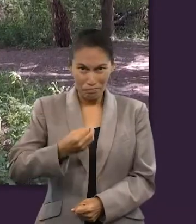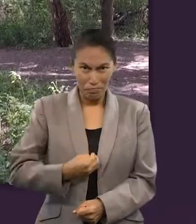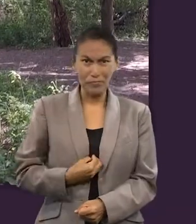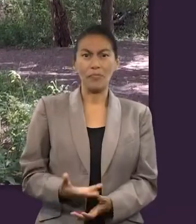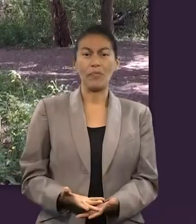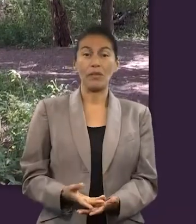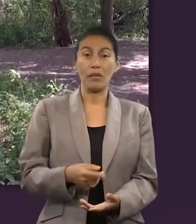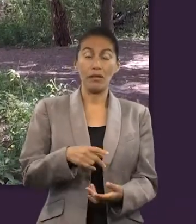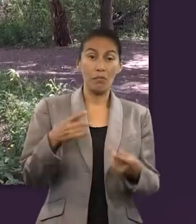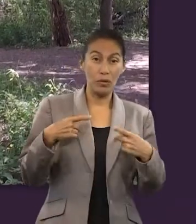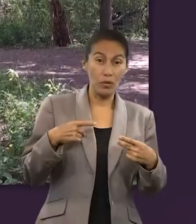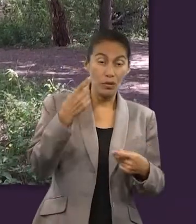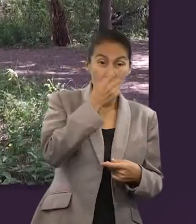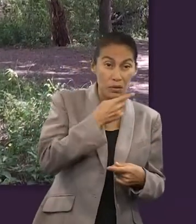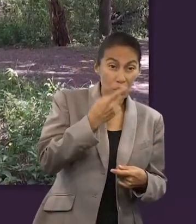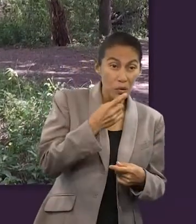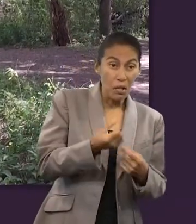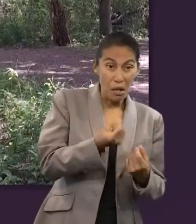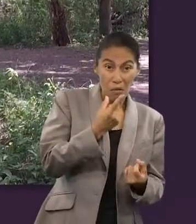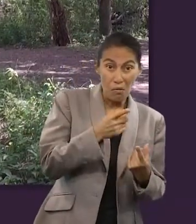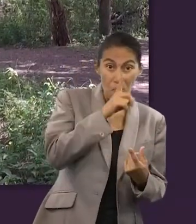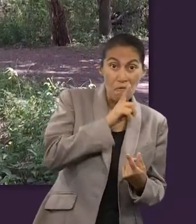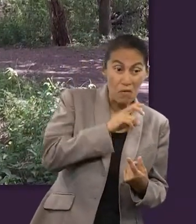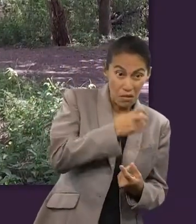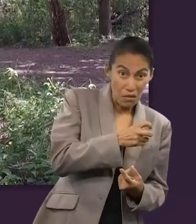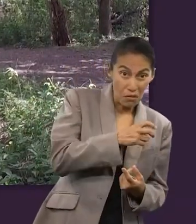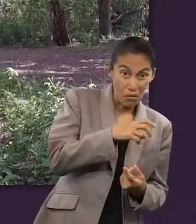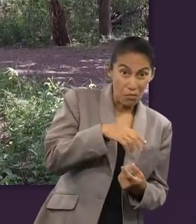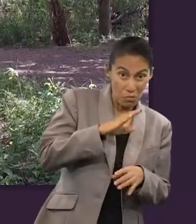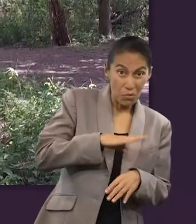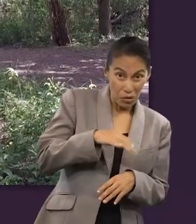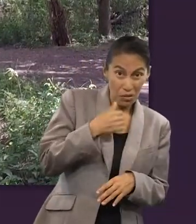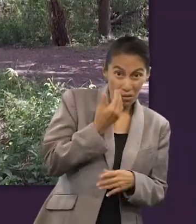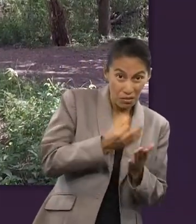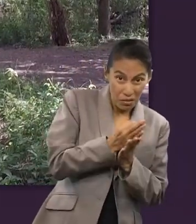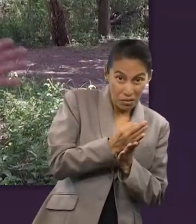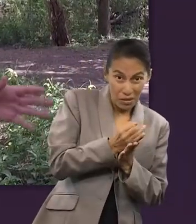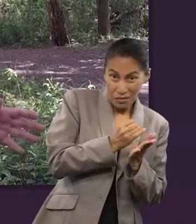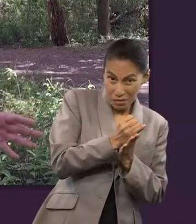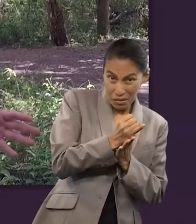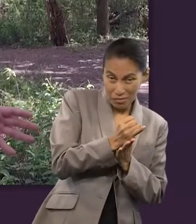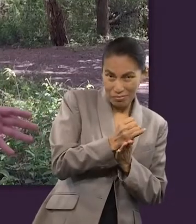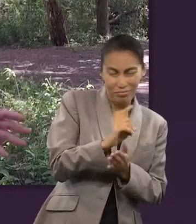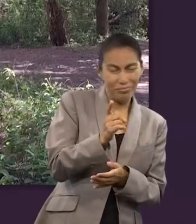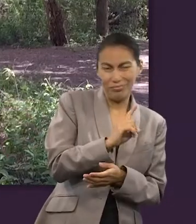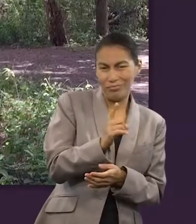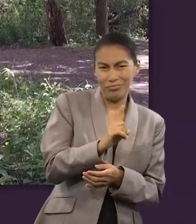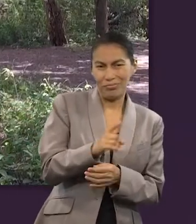a ser maltratados. Difícilmente alguien va a querer morir por una mentira o por algo que no vale la pena.